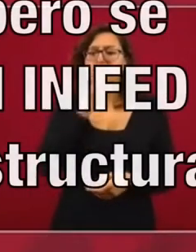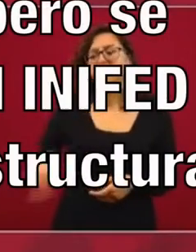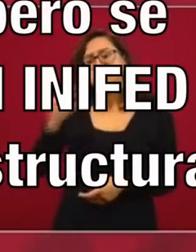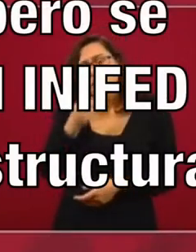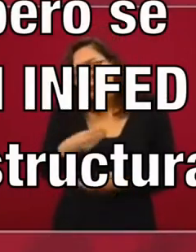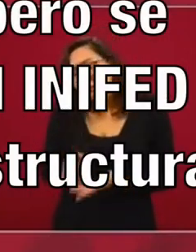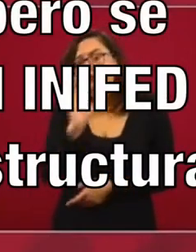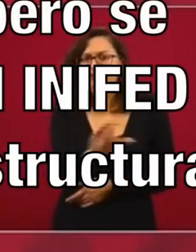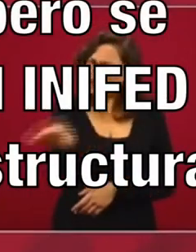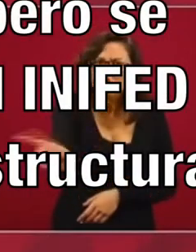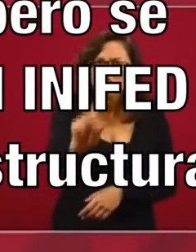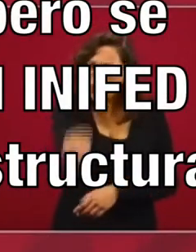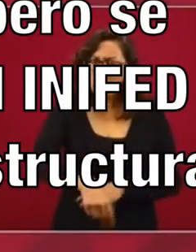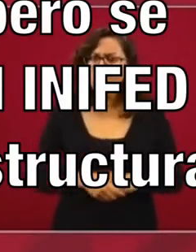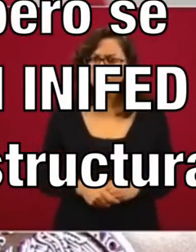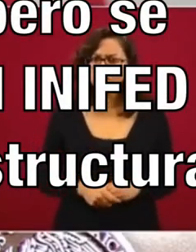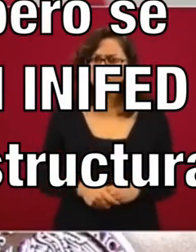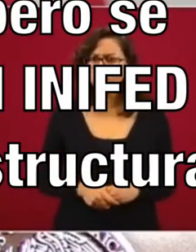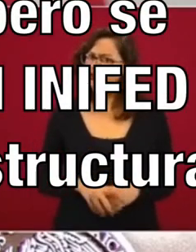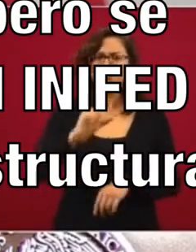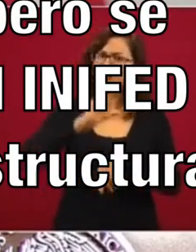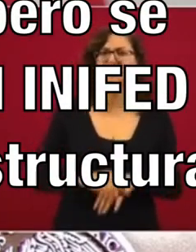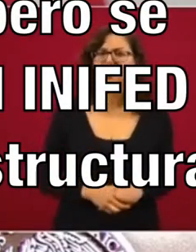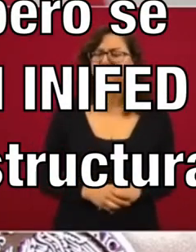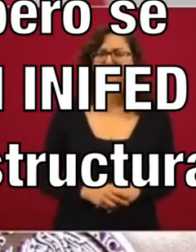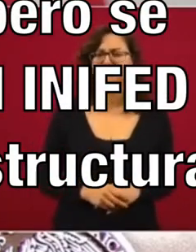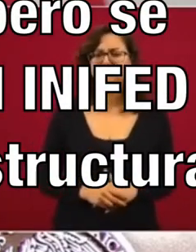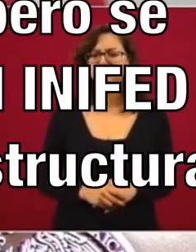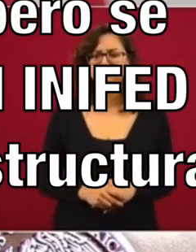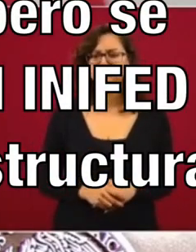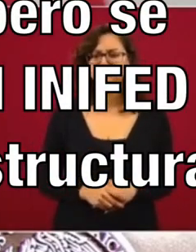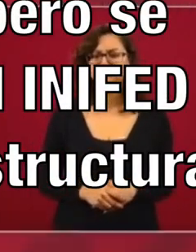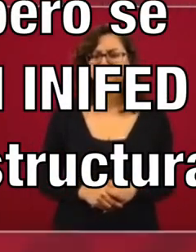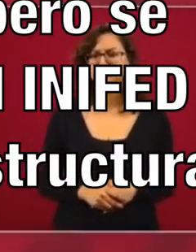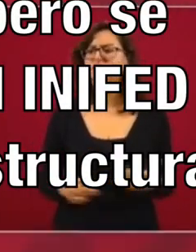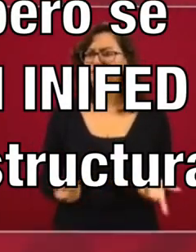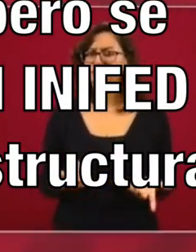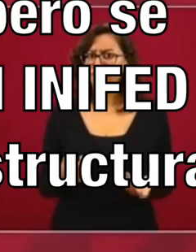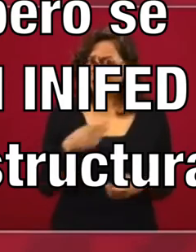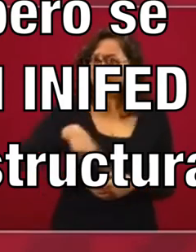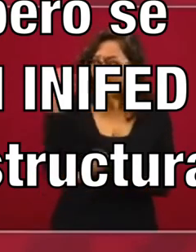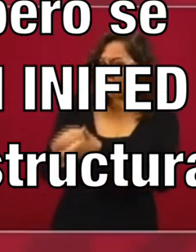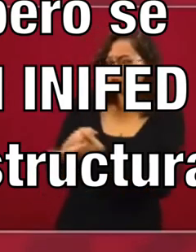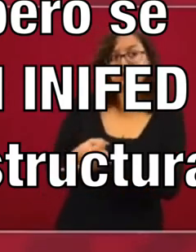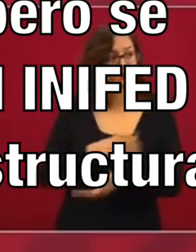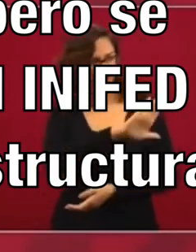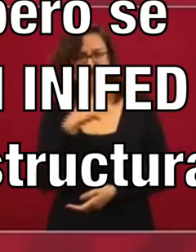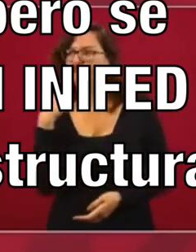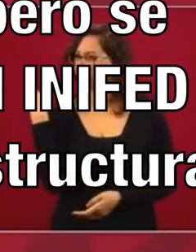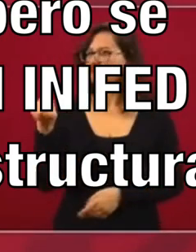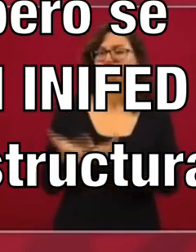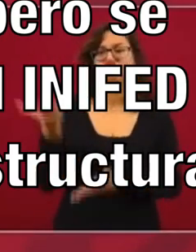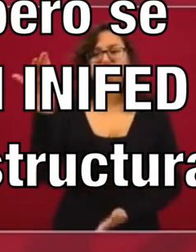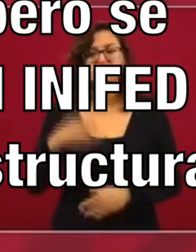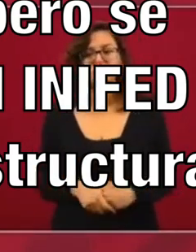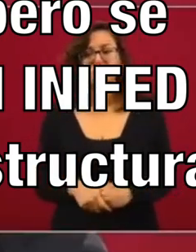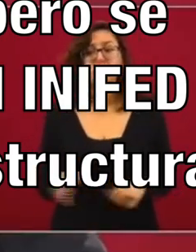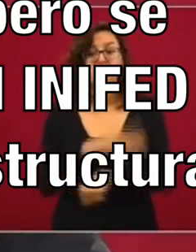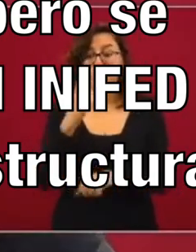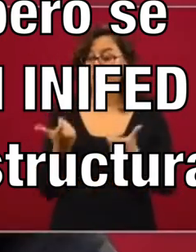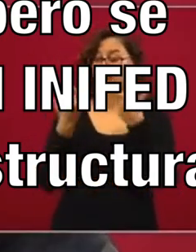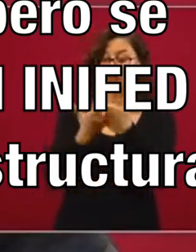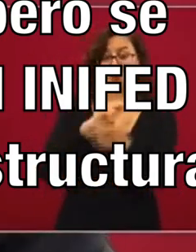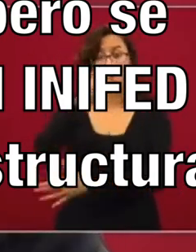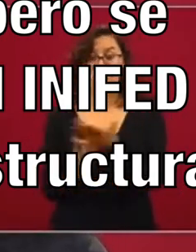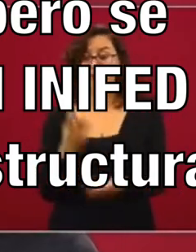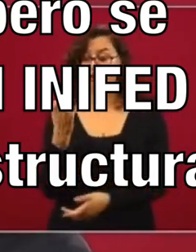se dejen, que no lo permitan, que denuncien y que el dinero de la Escuela Es Nuestra